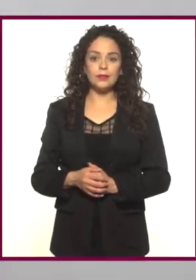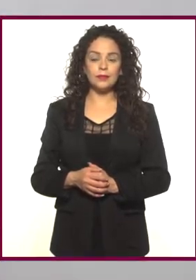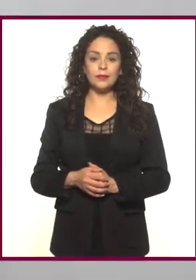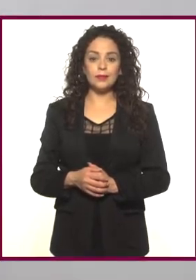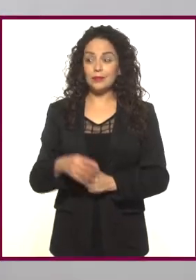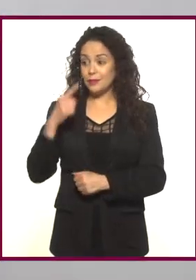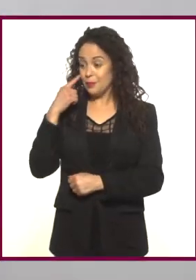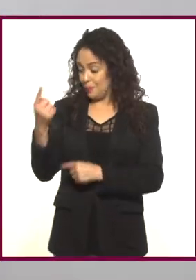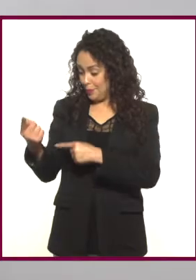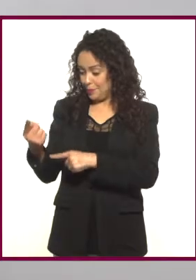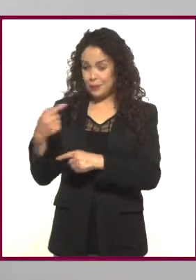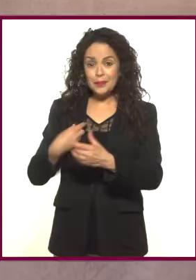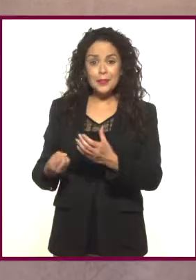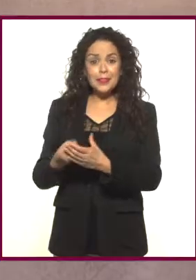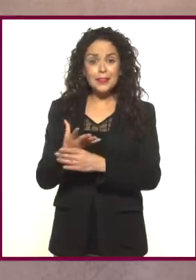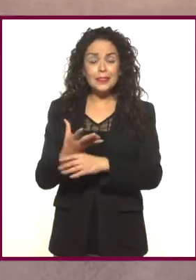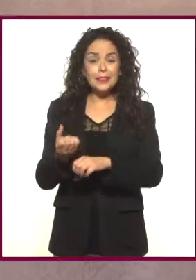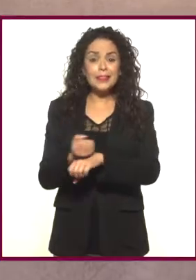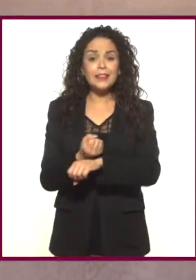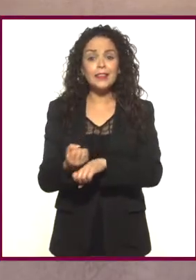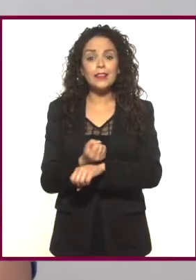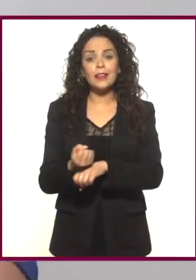Mira, me estoy desangrando.